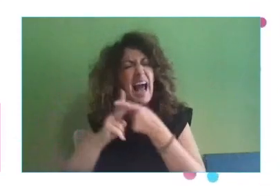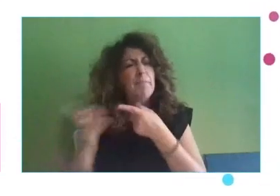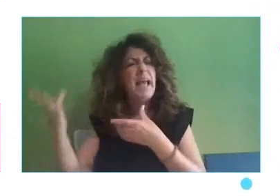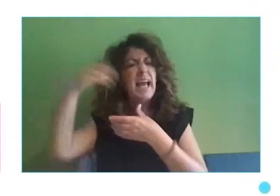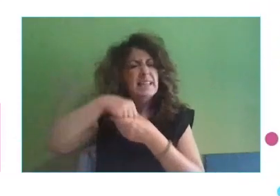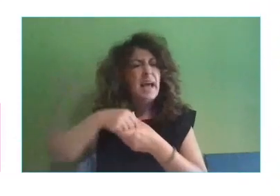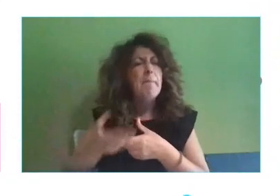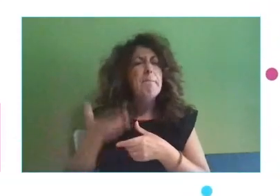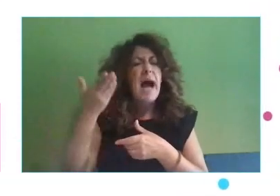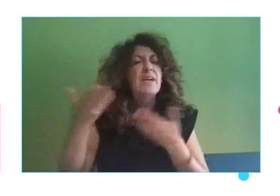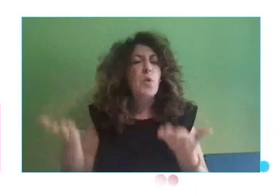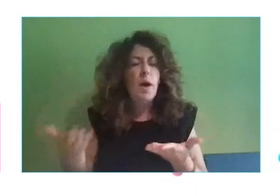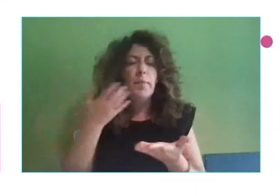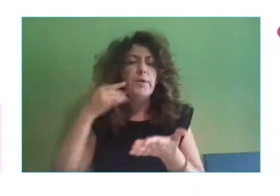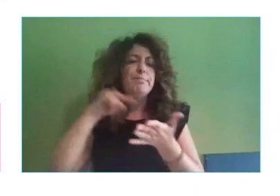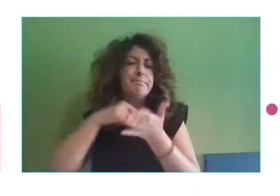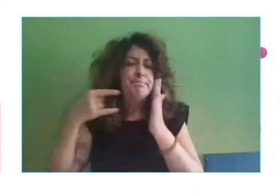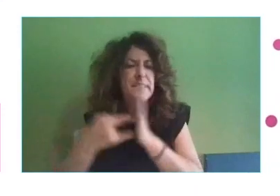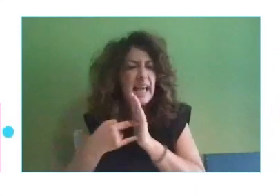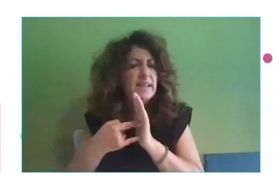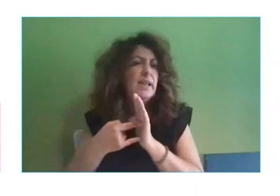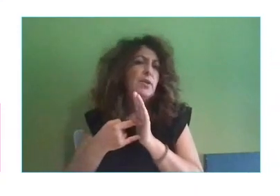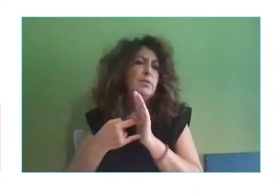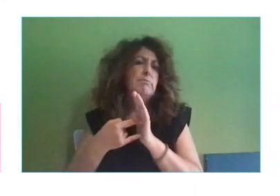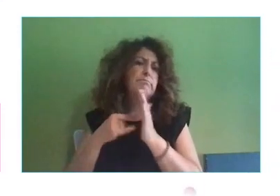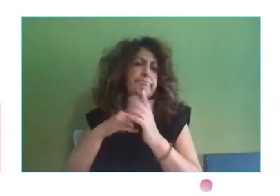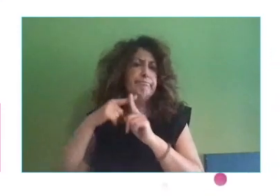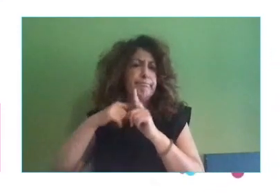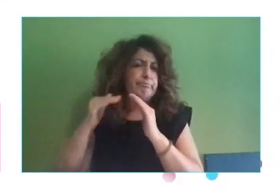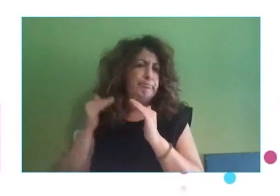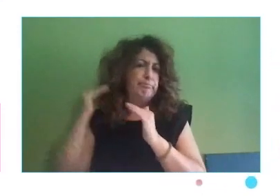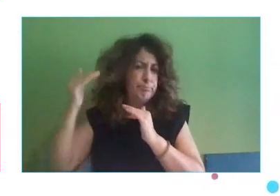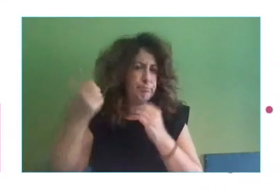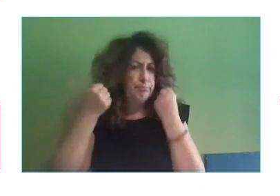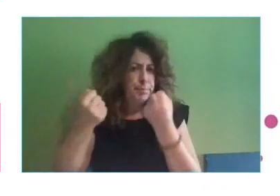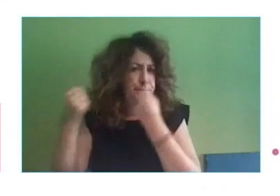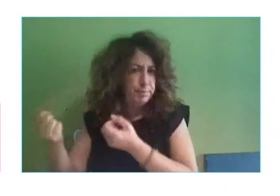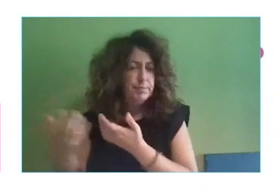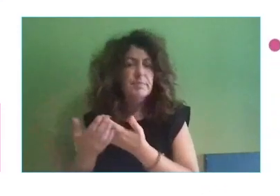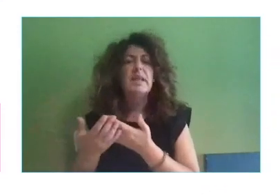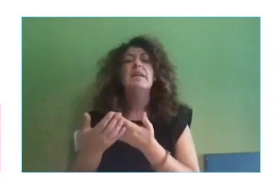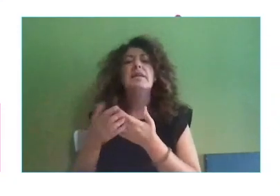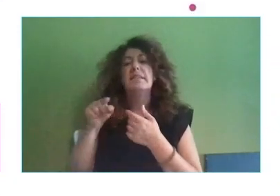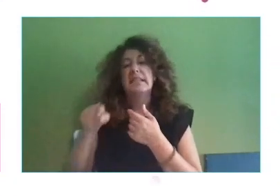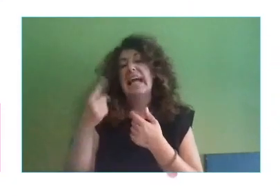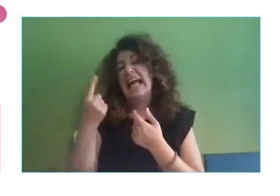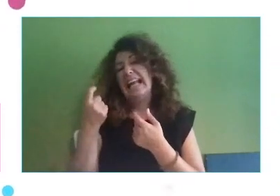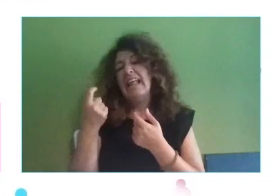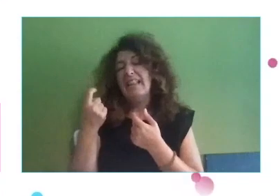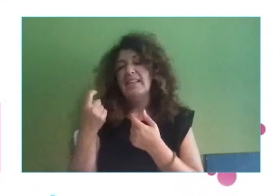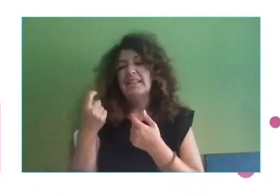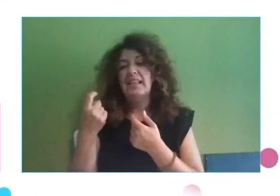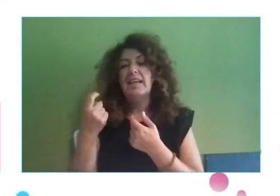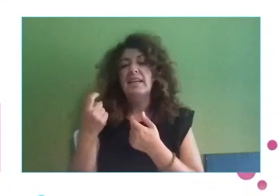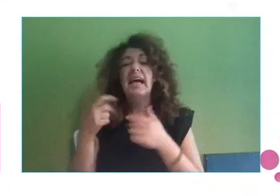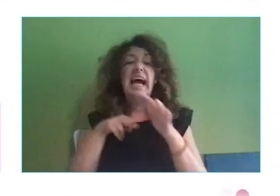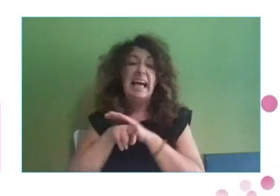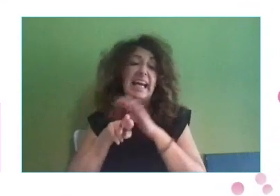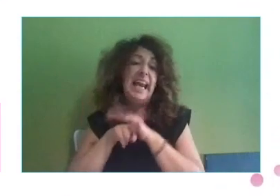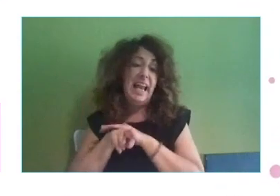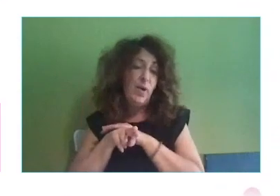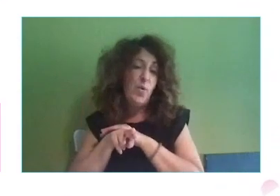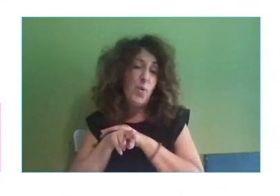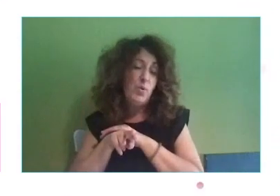soporte técnico más avanzado, y aquí lo que sí vemos es que necesitamos probablemente más recursos, personas dentro de la